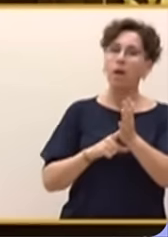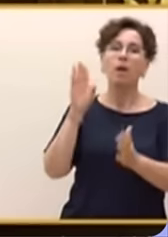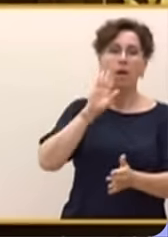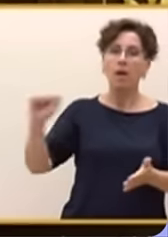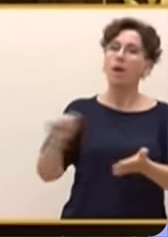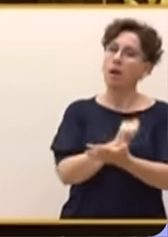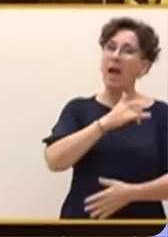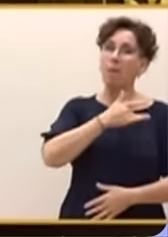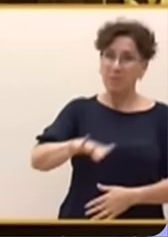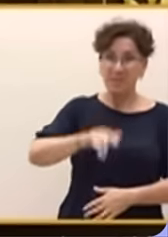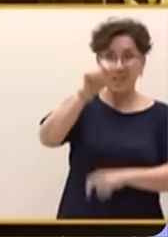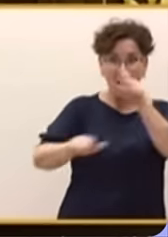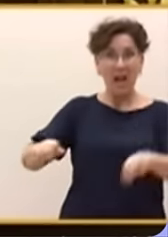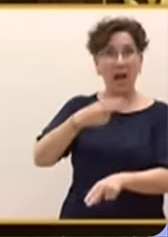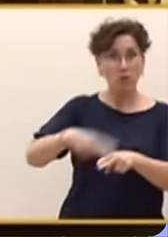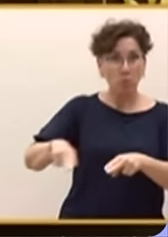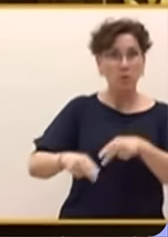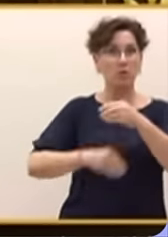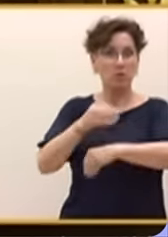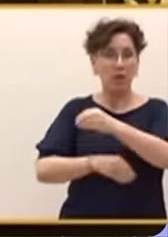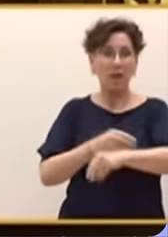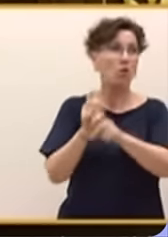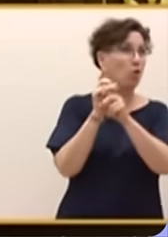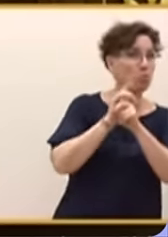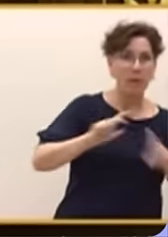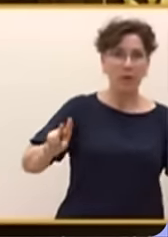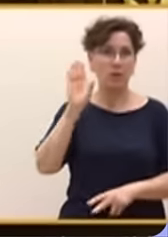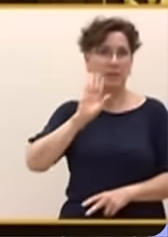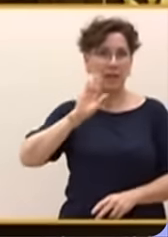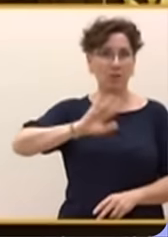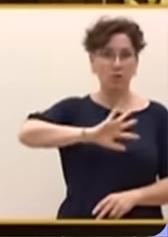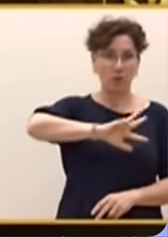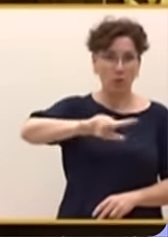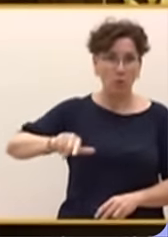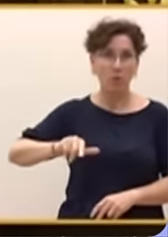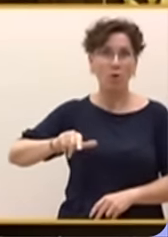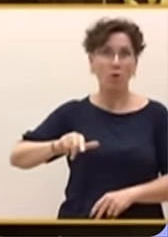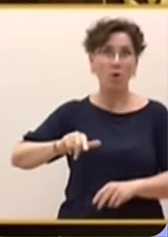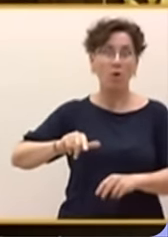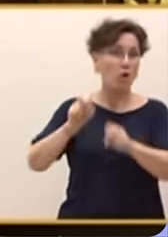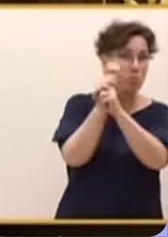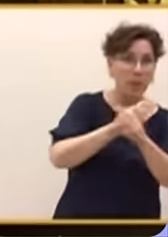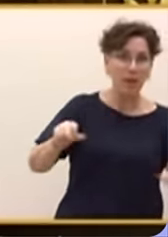que han cometido los peores delitos de corrupción en la democracia española en los últimos 40 años.